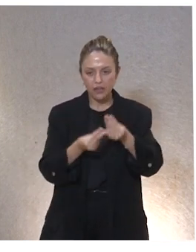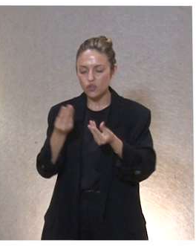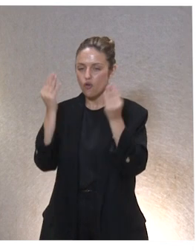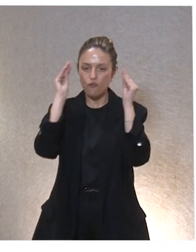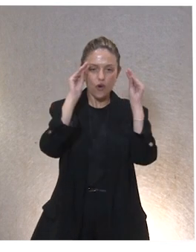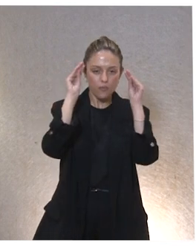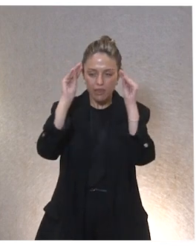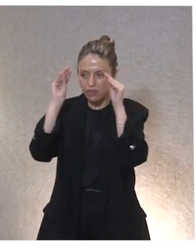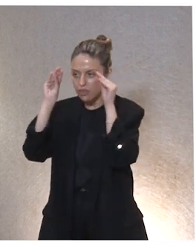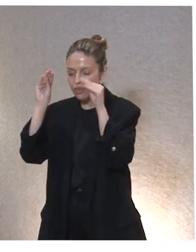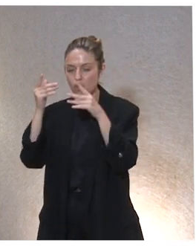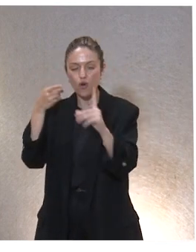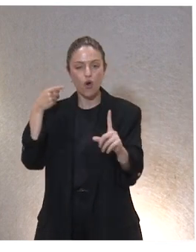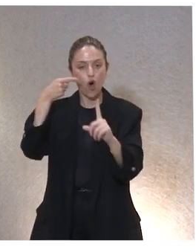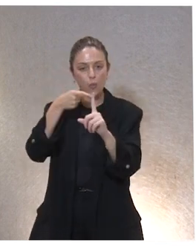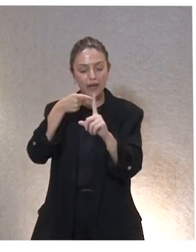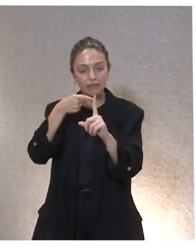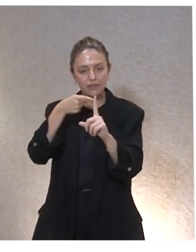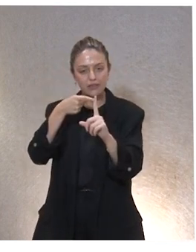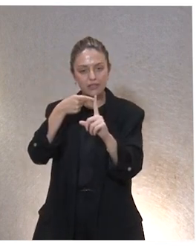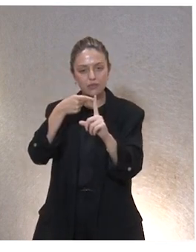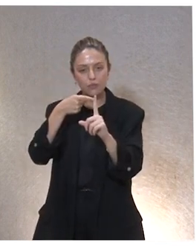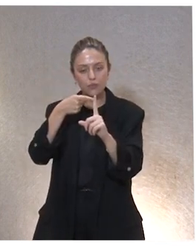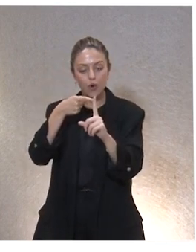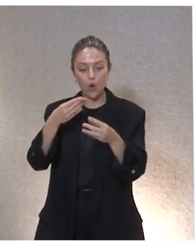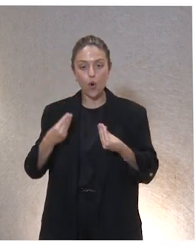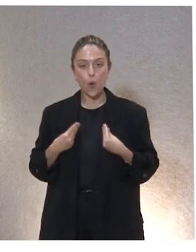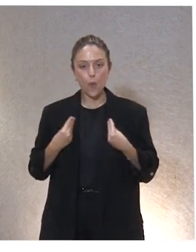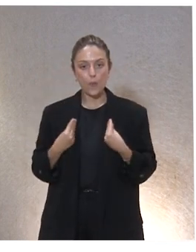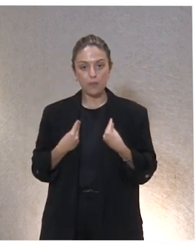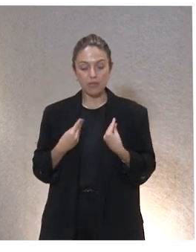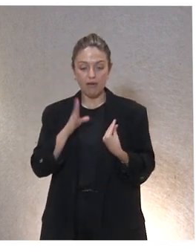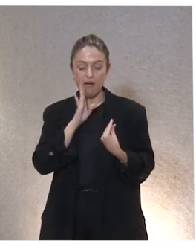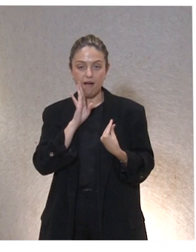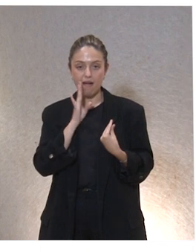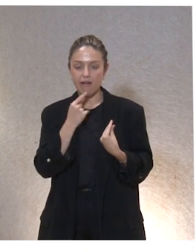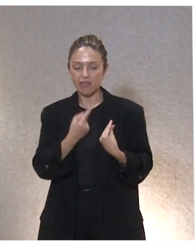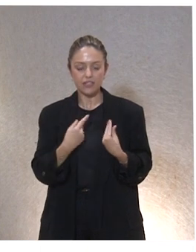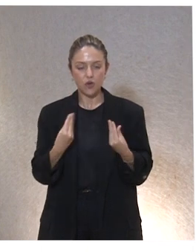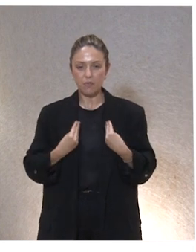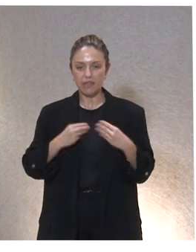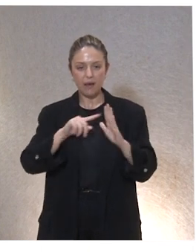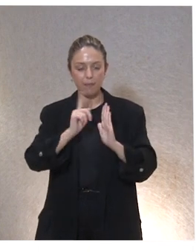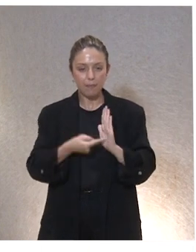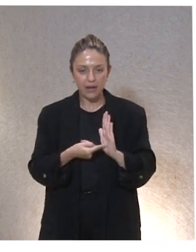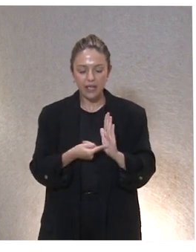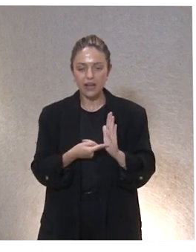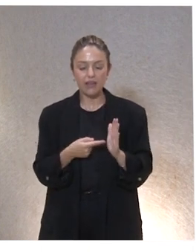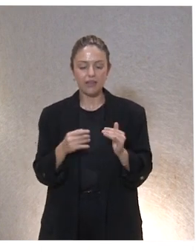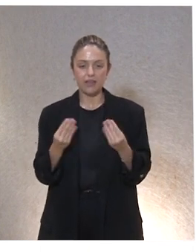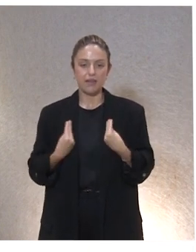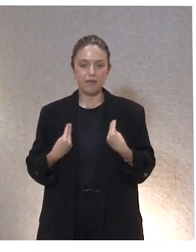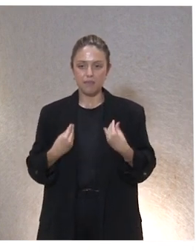etcétera con el objetivo de hacer de su vida lo que acabáis de decir una vida plena y una vida feliz